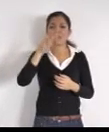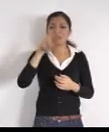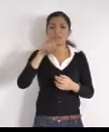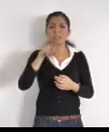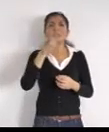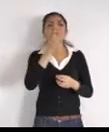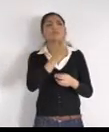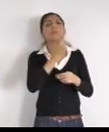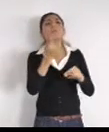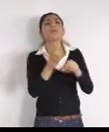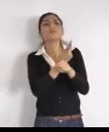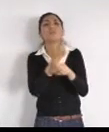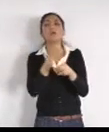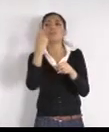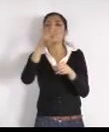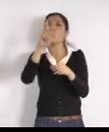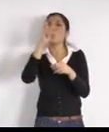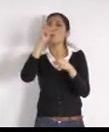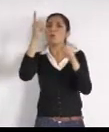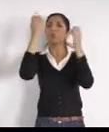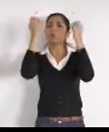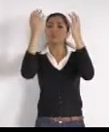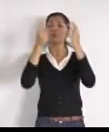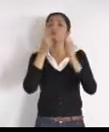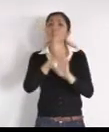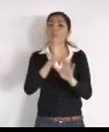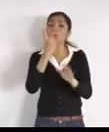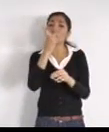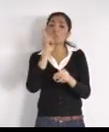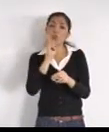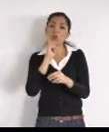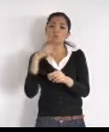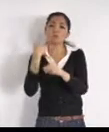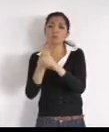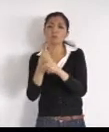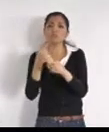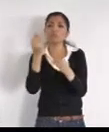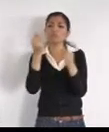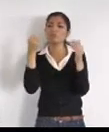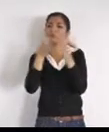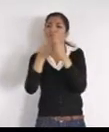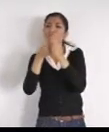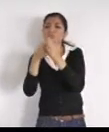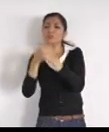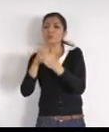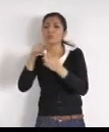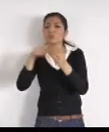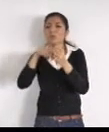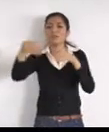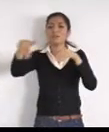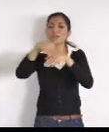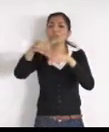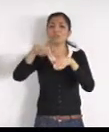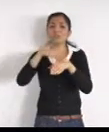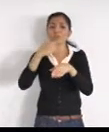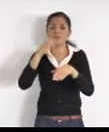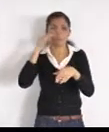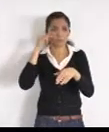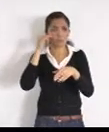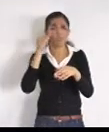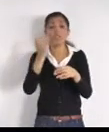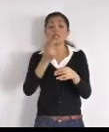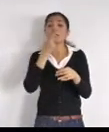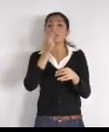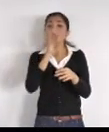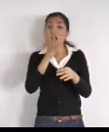asaltos, y atropellados, en este cruce tan peligroso, la otra vez, me dijo que el semáforo, ya estaba en trámites, pero no más no, como ahí que, dénse una vuelta, los